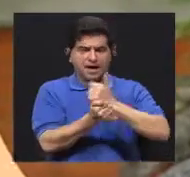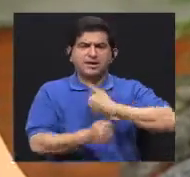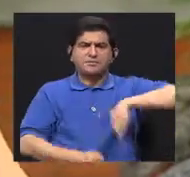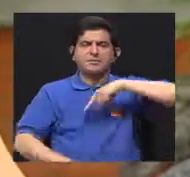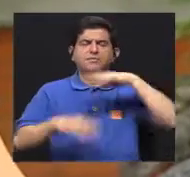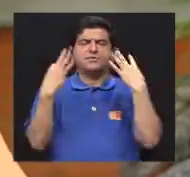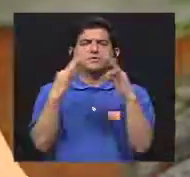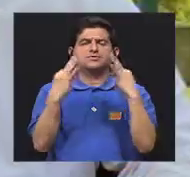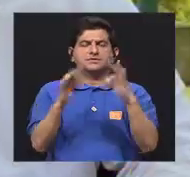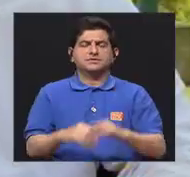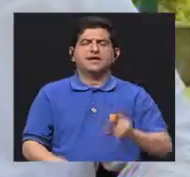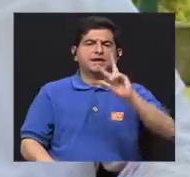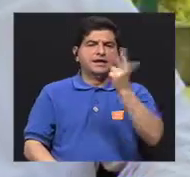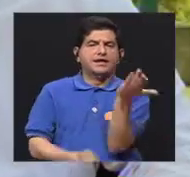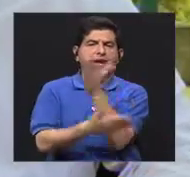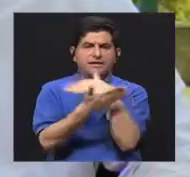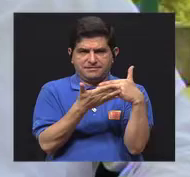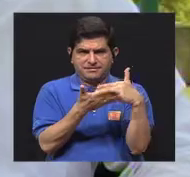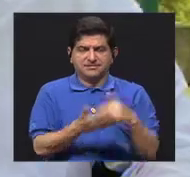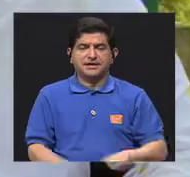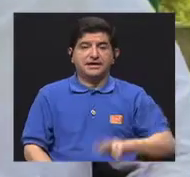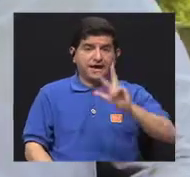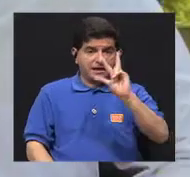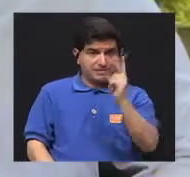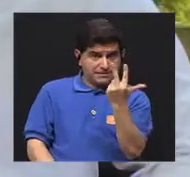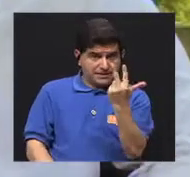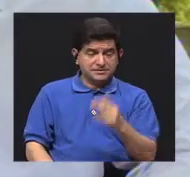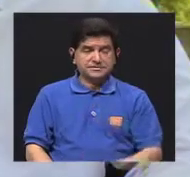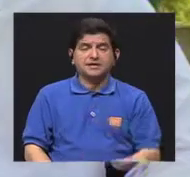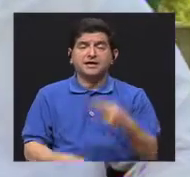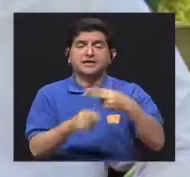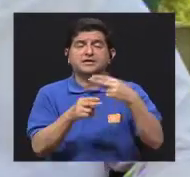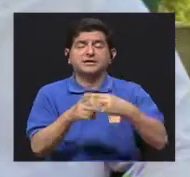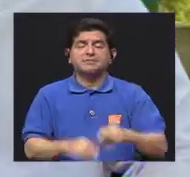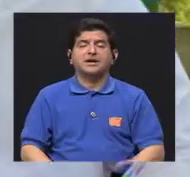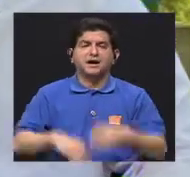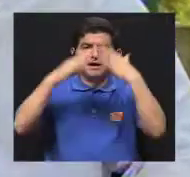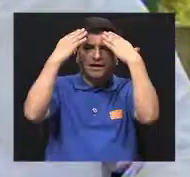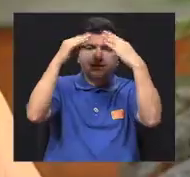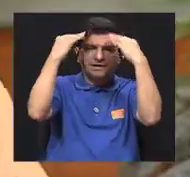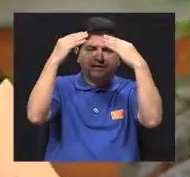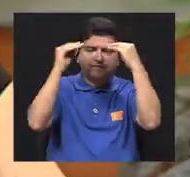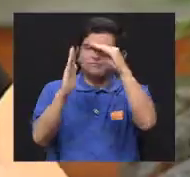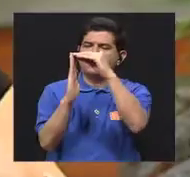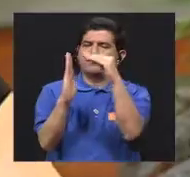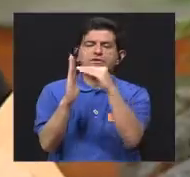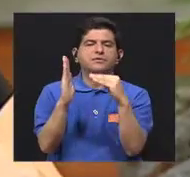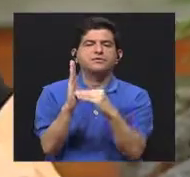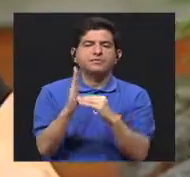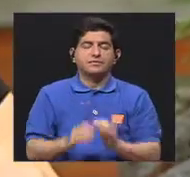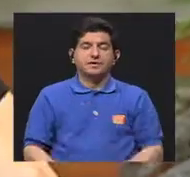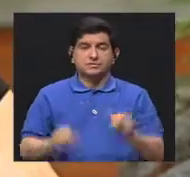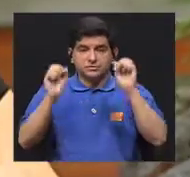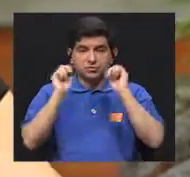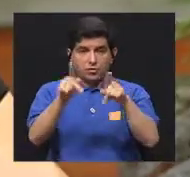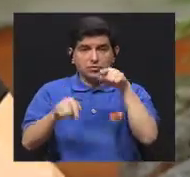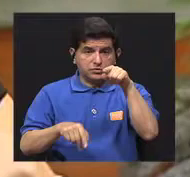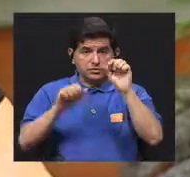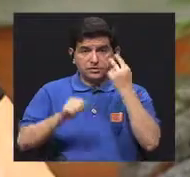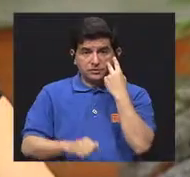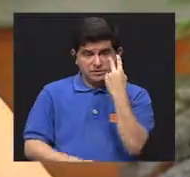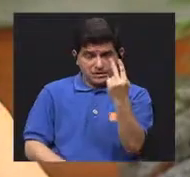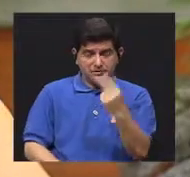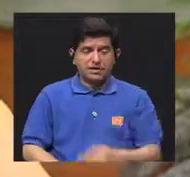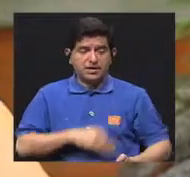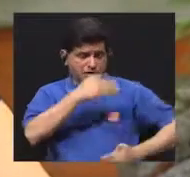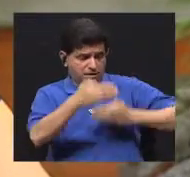estamos intentando. ¿Y la tercera parte? La tercera parte es lo que hemos llamado los reportes. Entonces, los reportes van a permitir que usted pueda